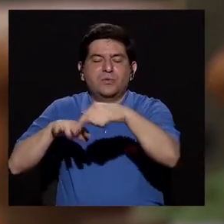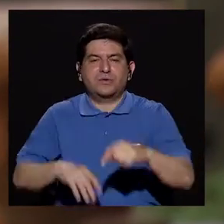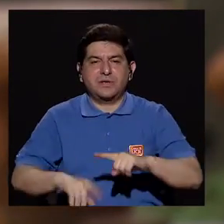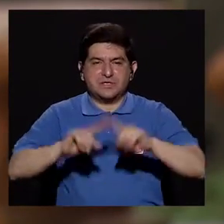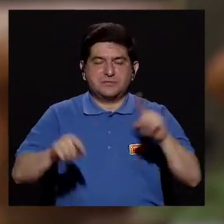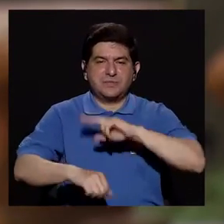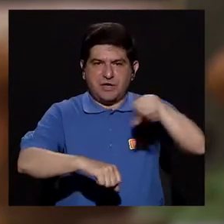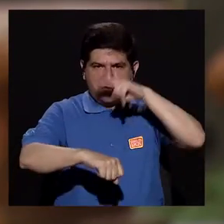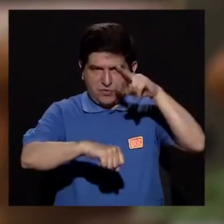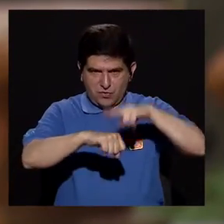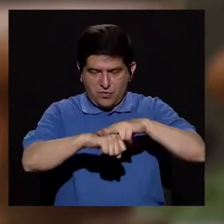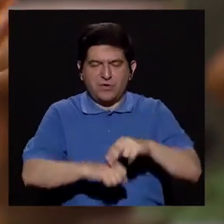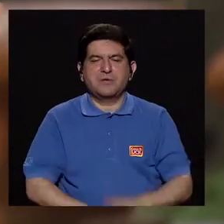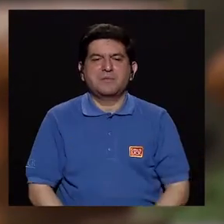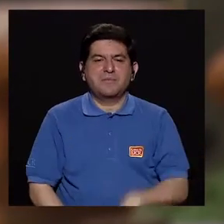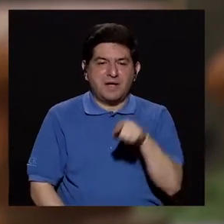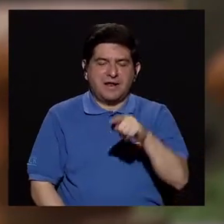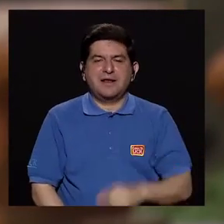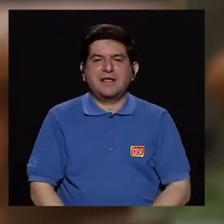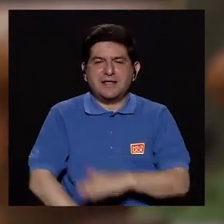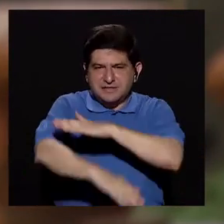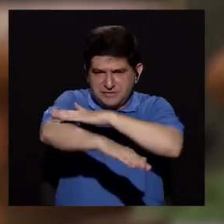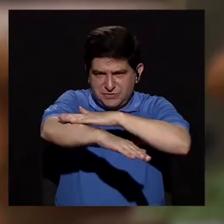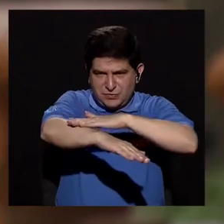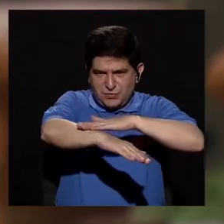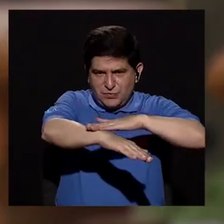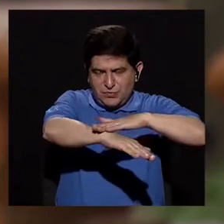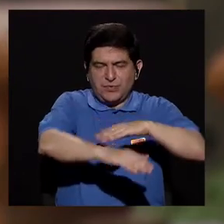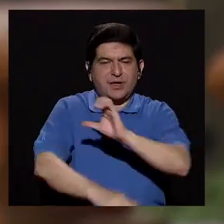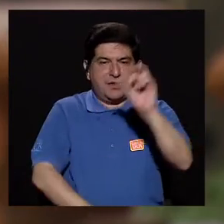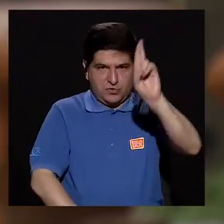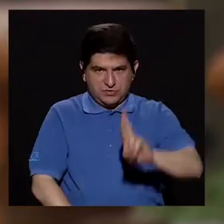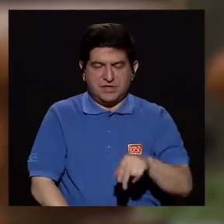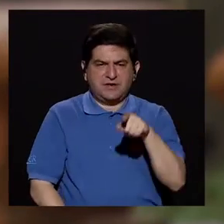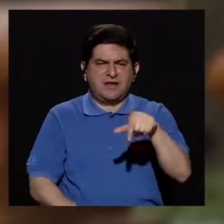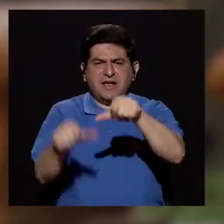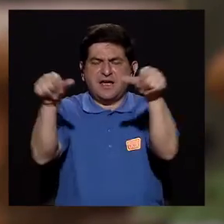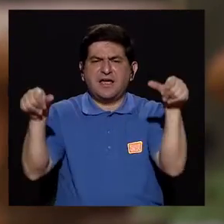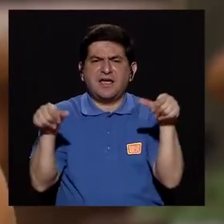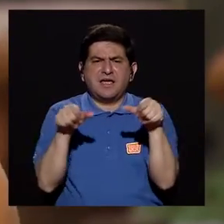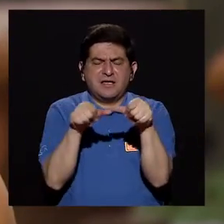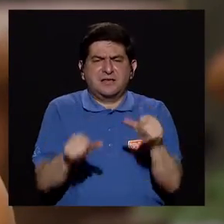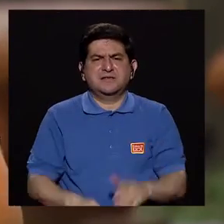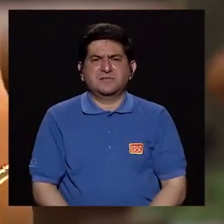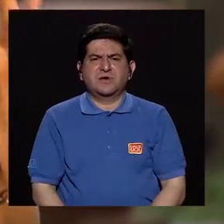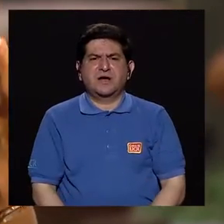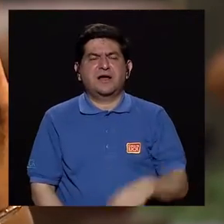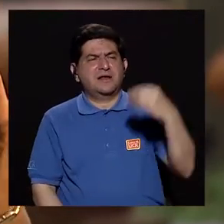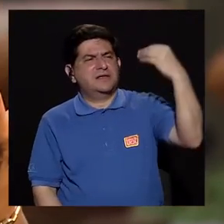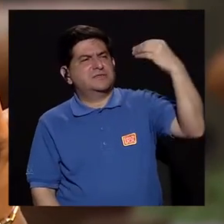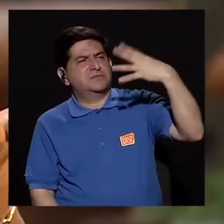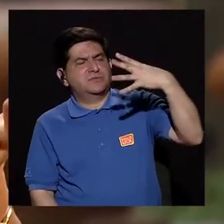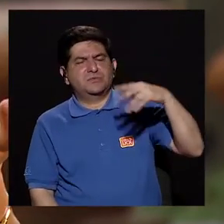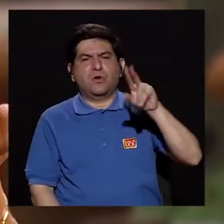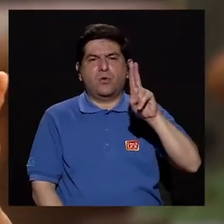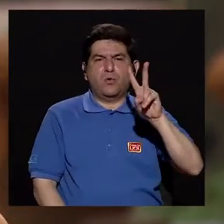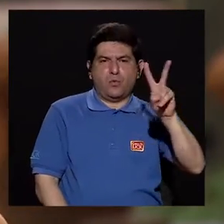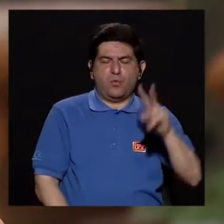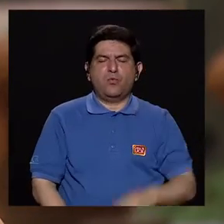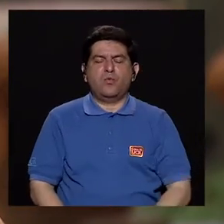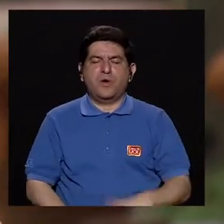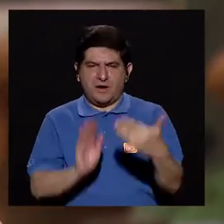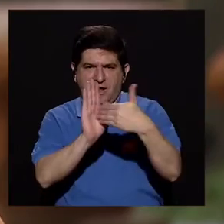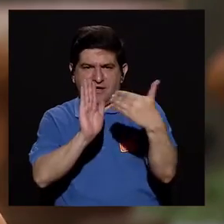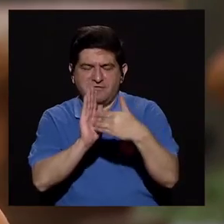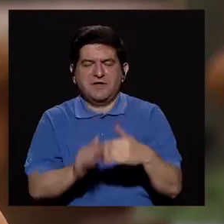Rica el más frecuente es el de extensión superficial, que normalmente está en las áreas expuestas a la radiación ultravioleta,